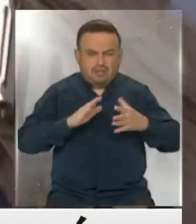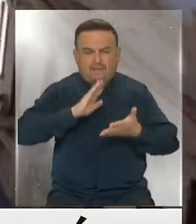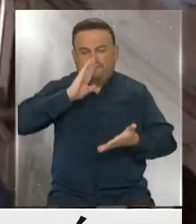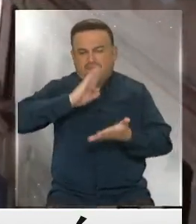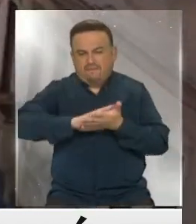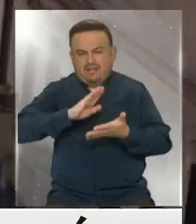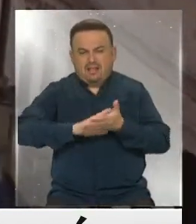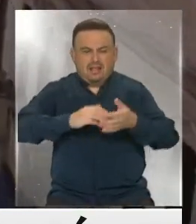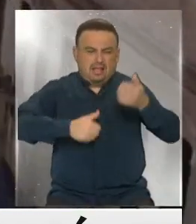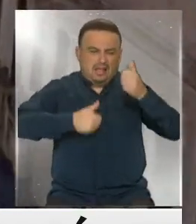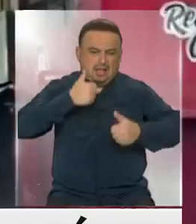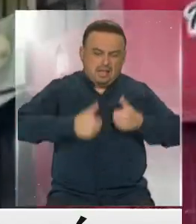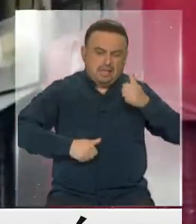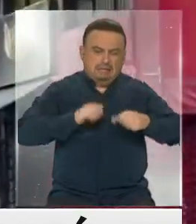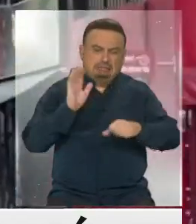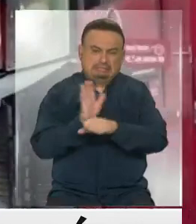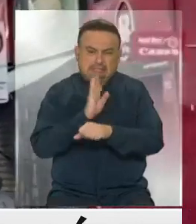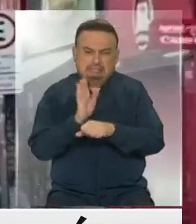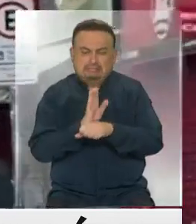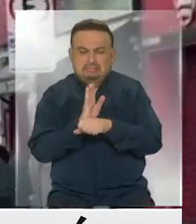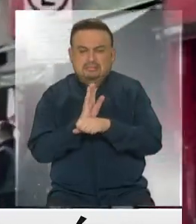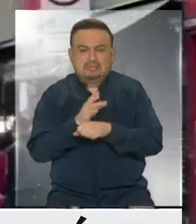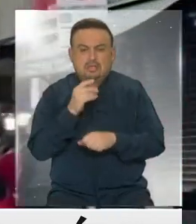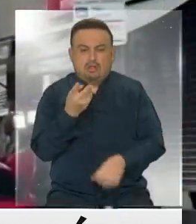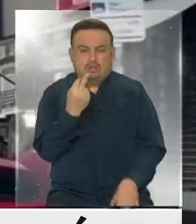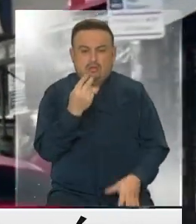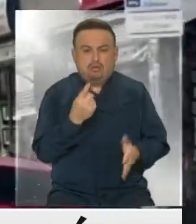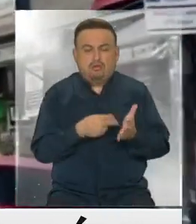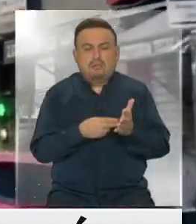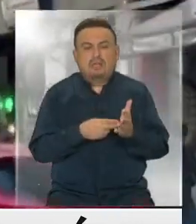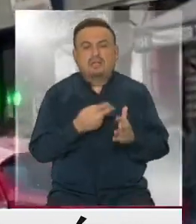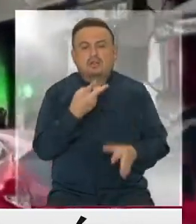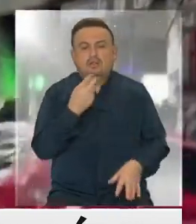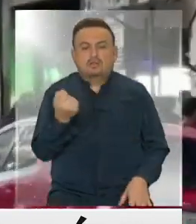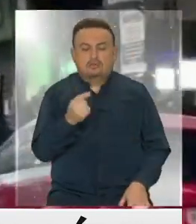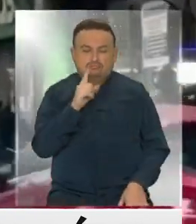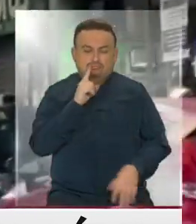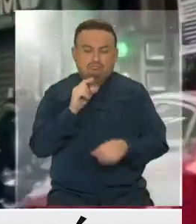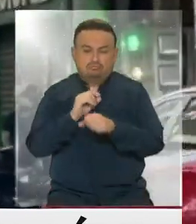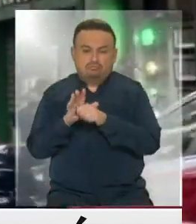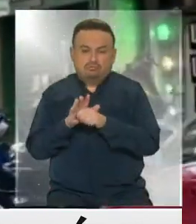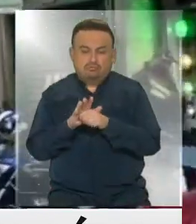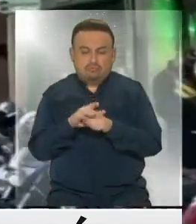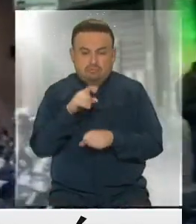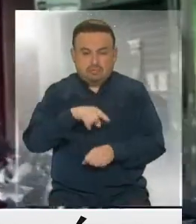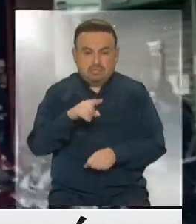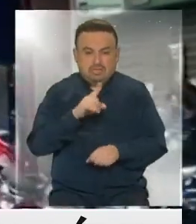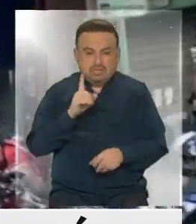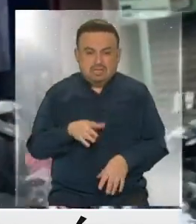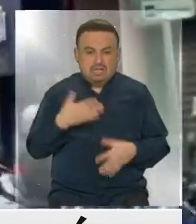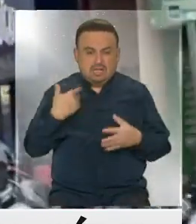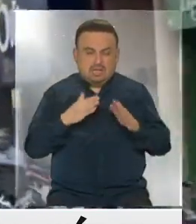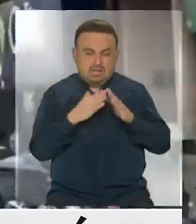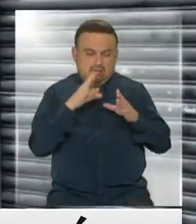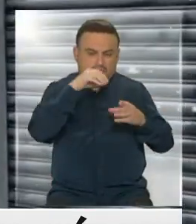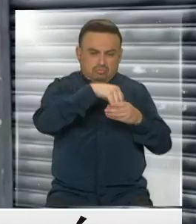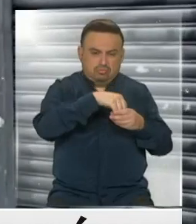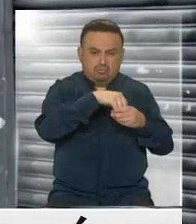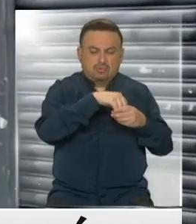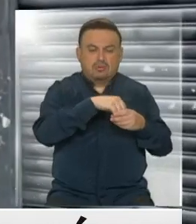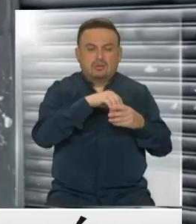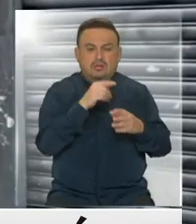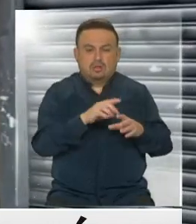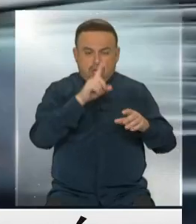como fiestas, campeonatos, cines o el teatro. 12.200 personas con coronavirus, para que usted se haga una idea, están internados en estos momentos